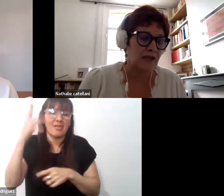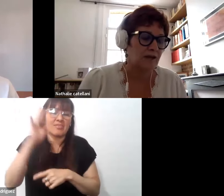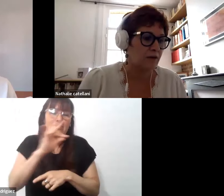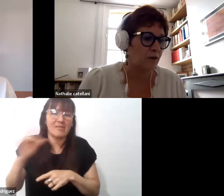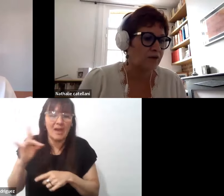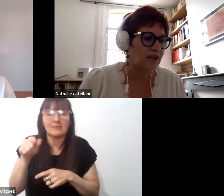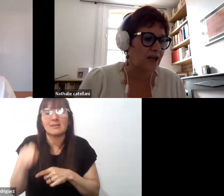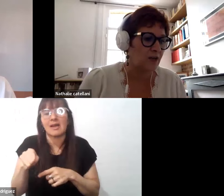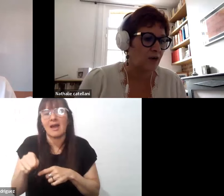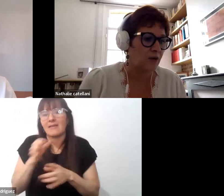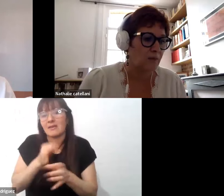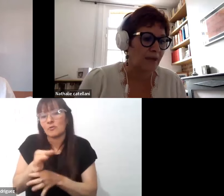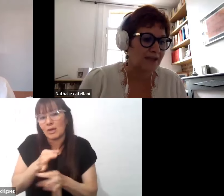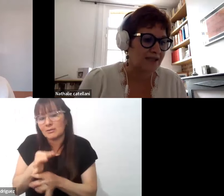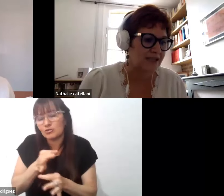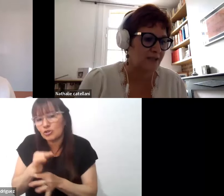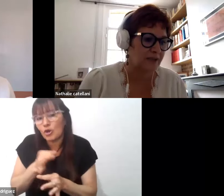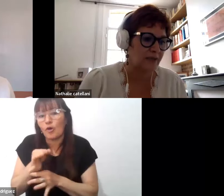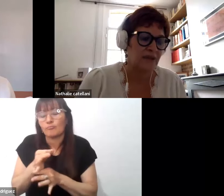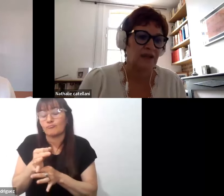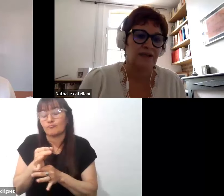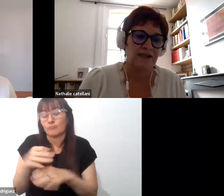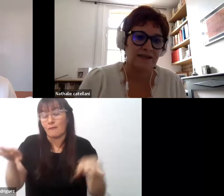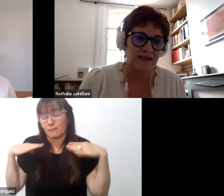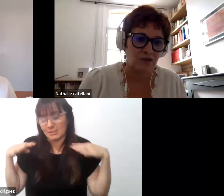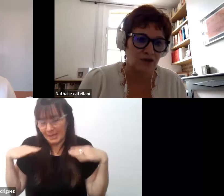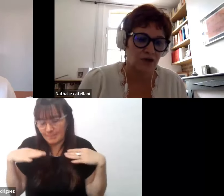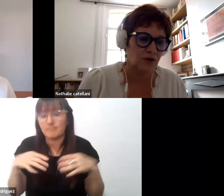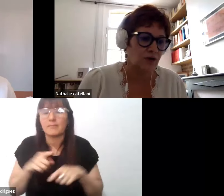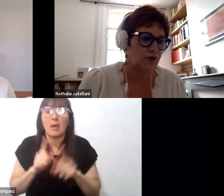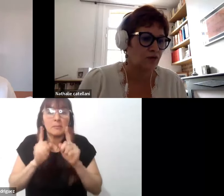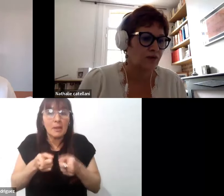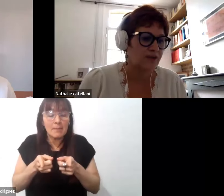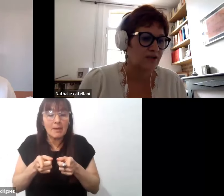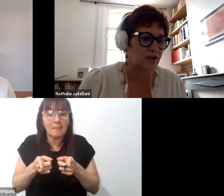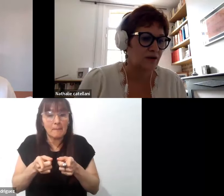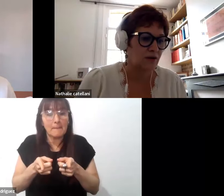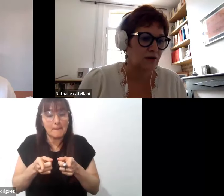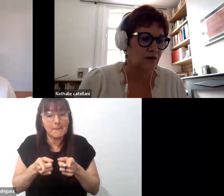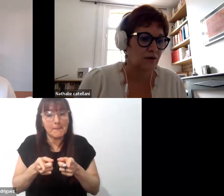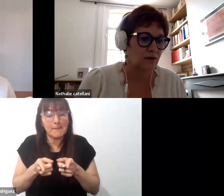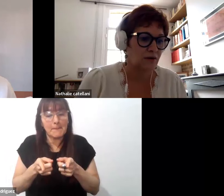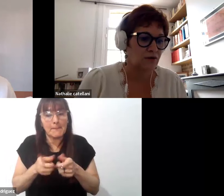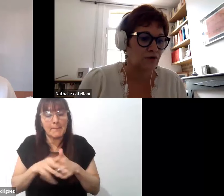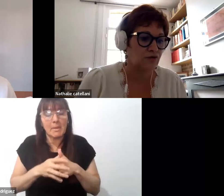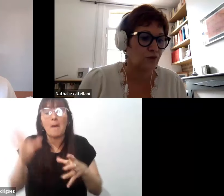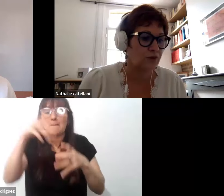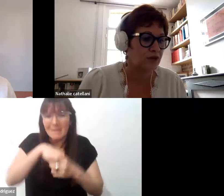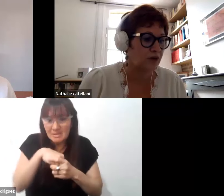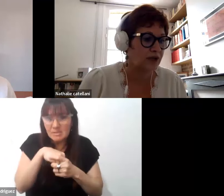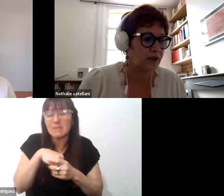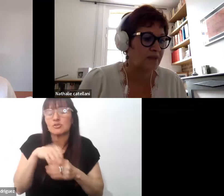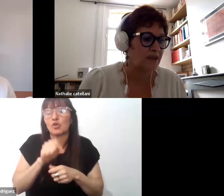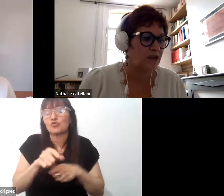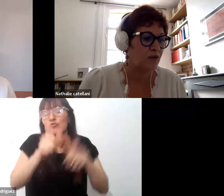educación física, pero también la participación de estudiantes de